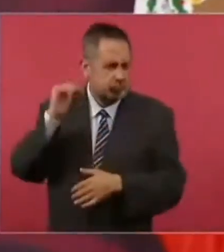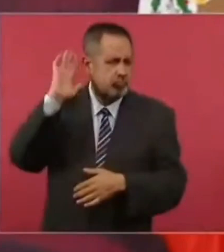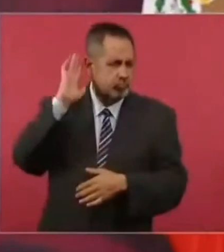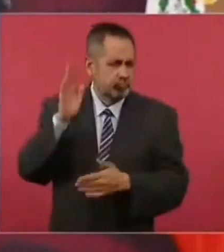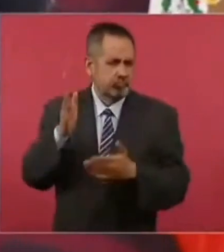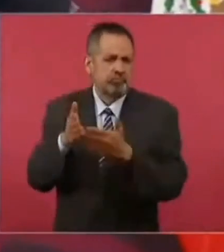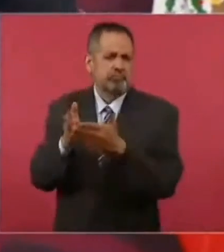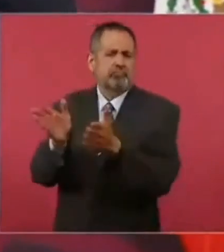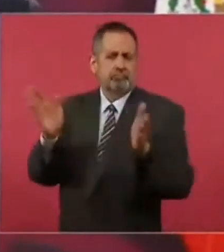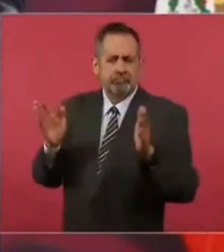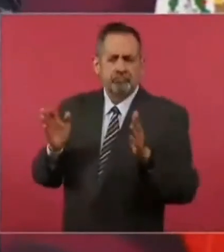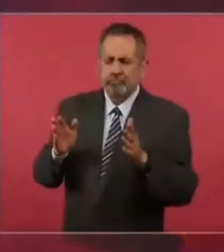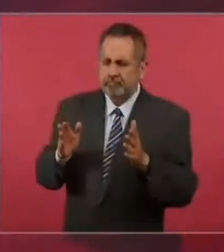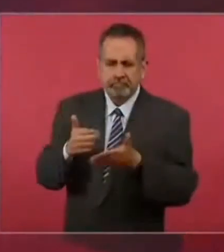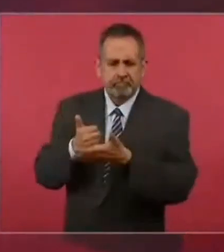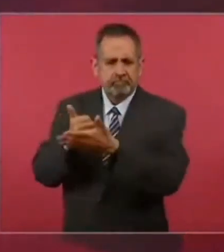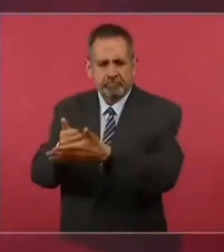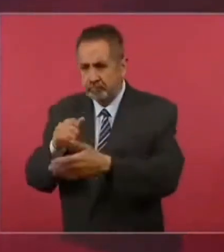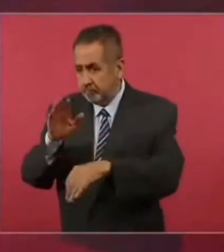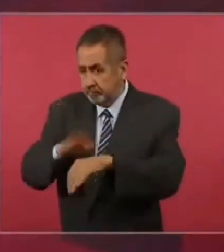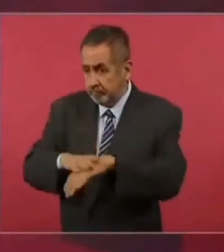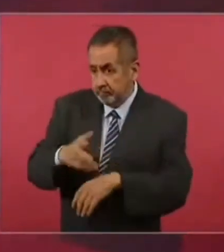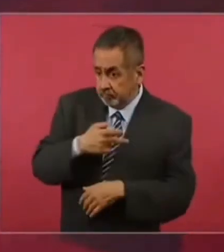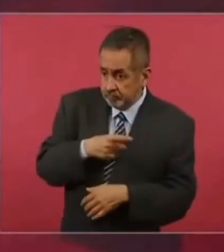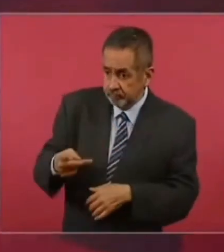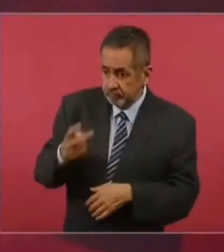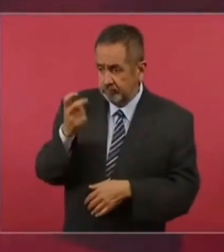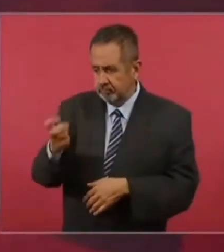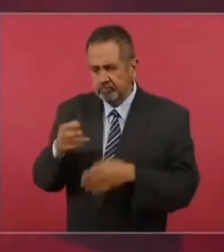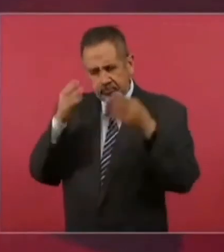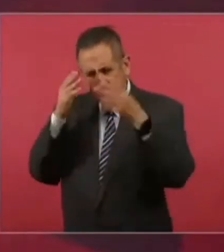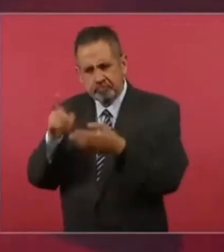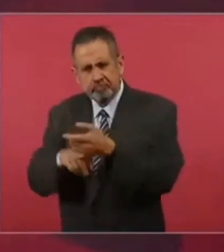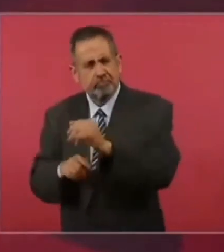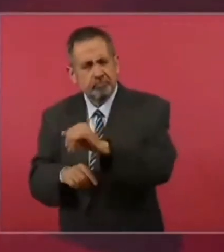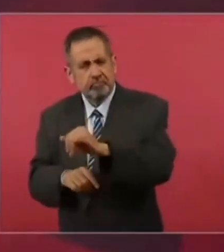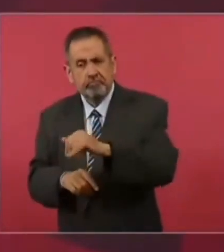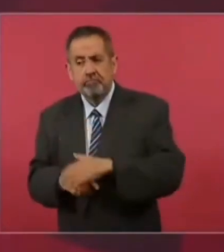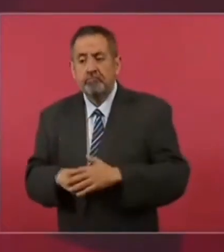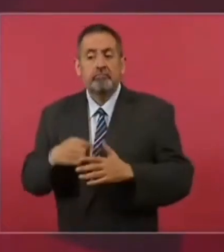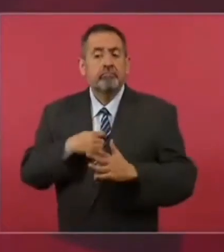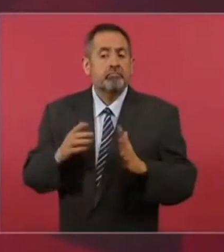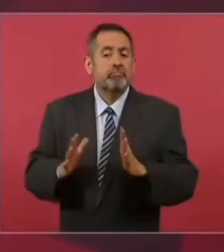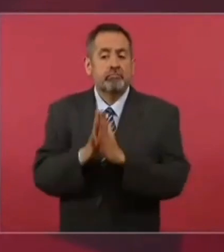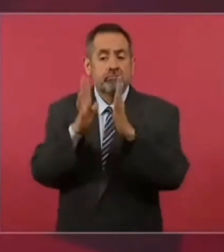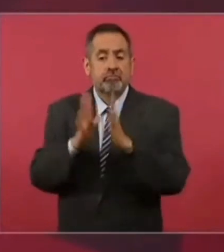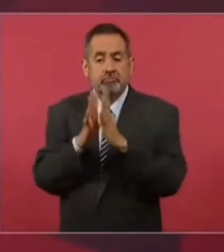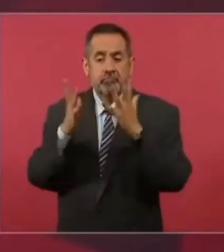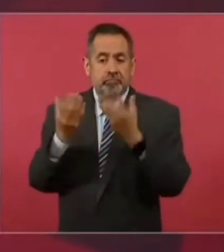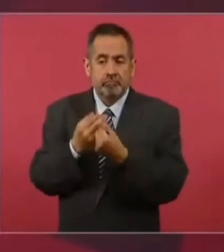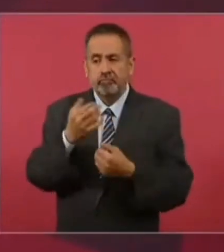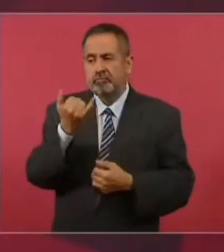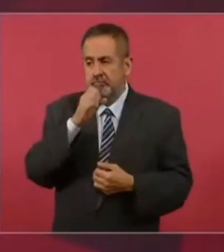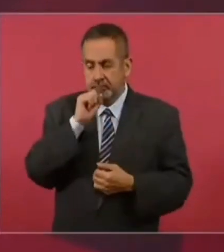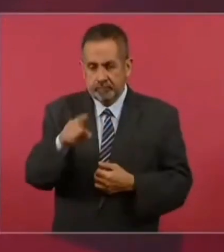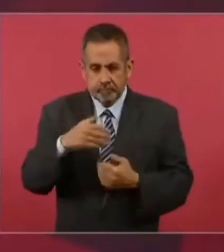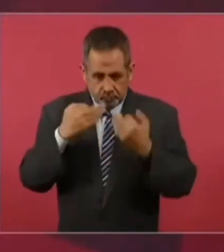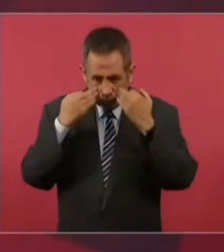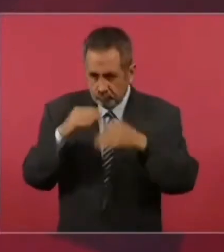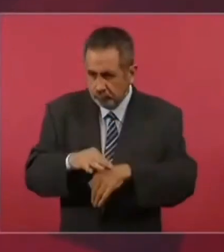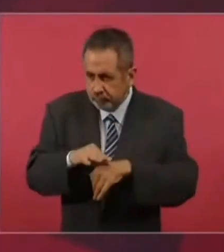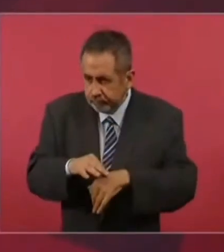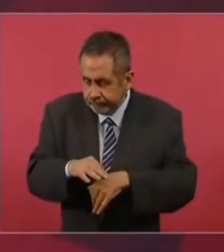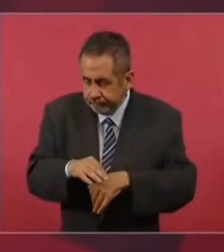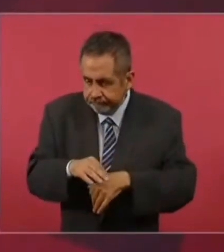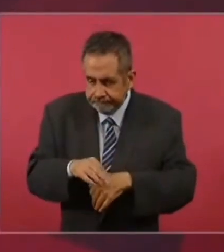abierta, sobre todo para la gente más pobre. Entonces, participé y constaté